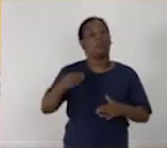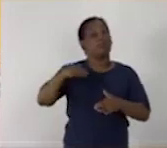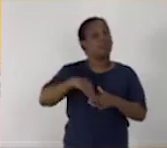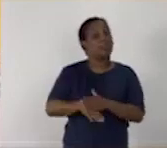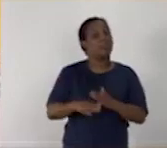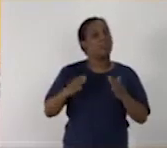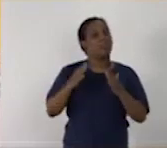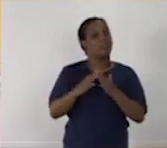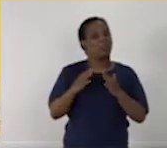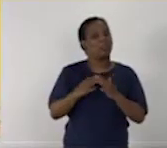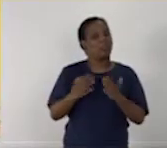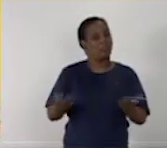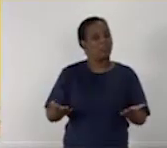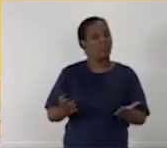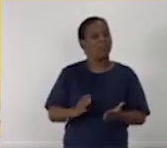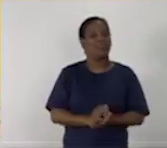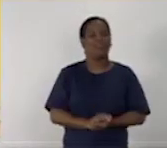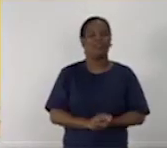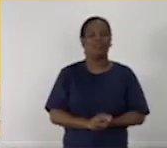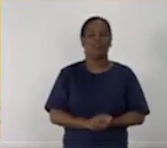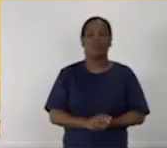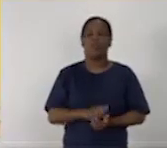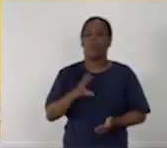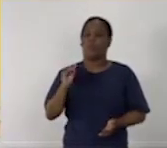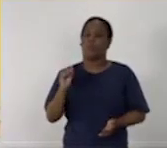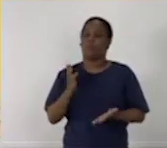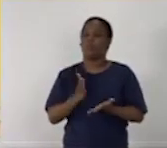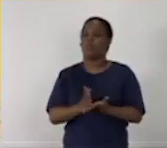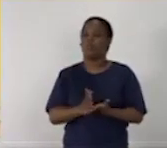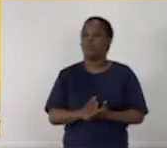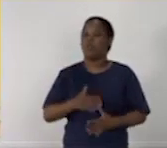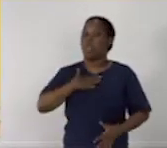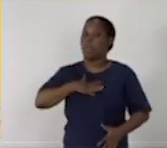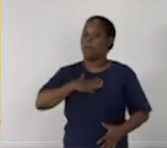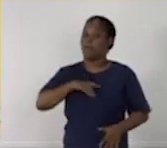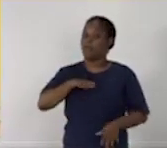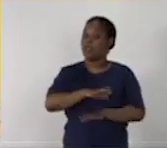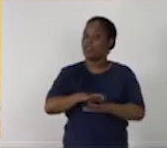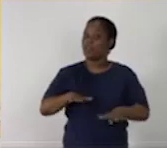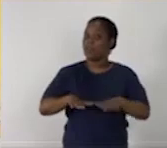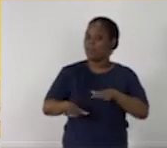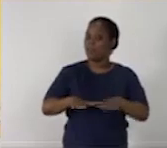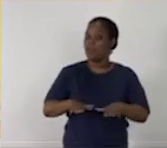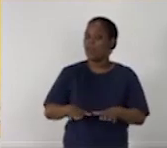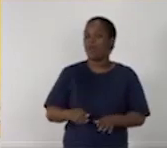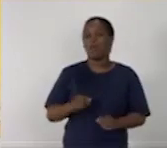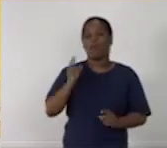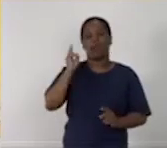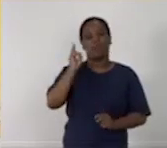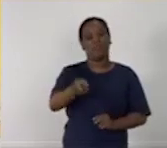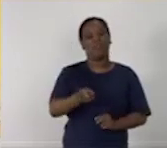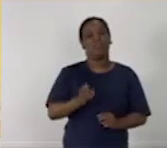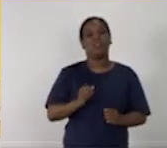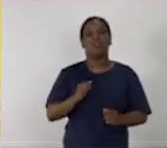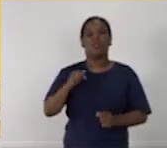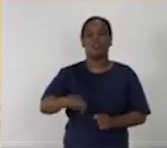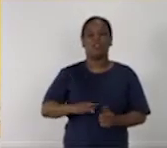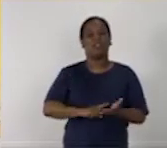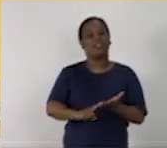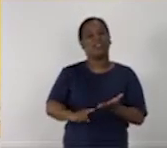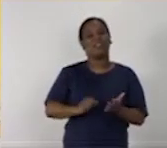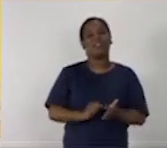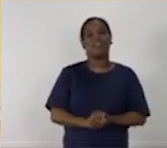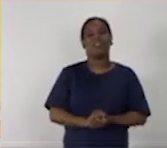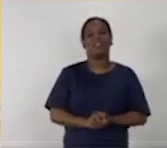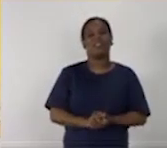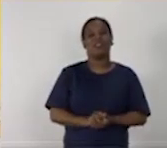por supuesto. Hablando de estudios, espero que ya estén preparados para recibir las orientaciones de esta semana.